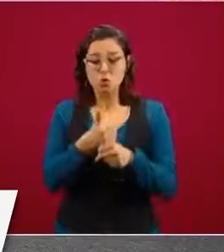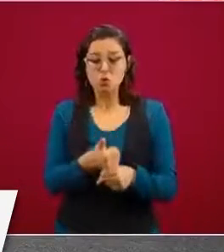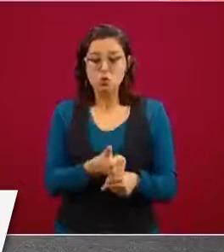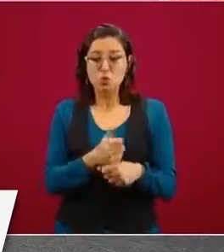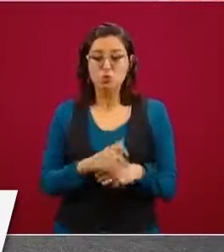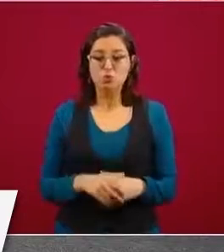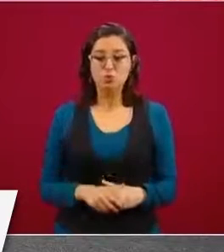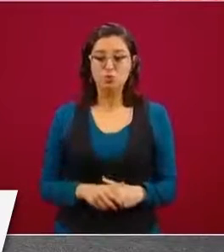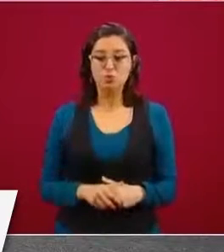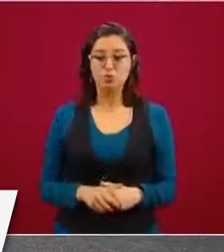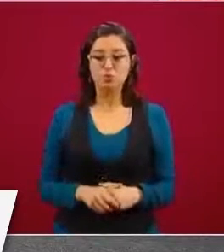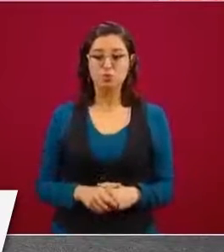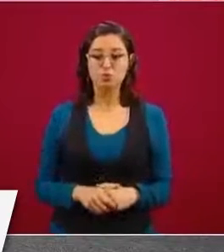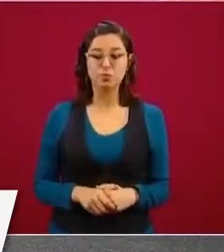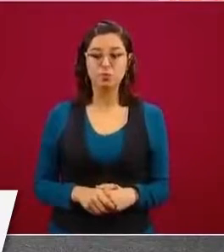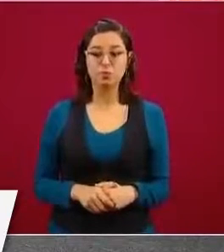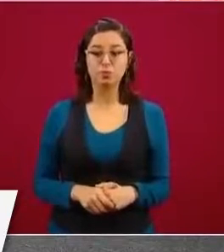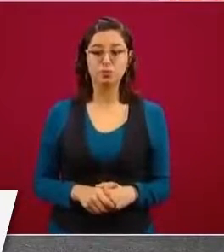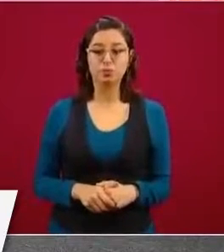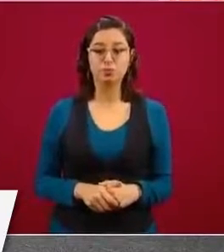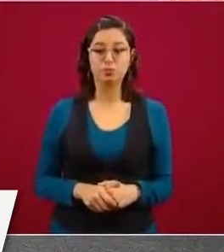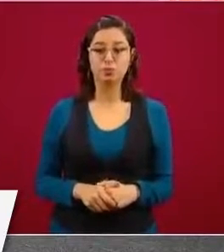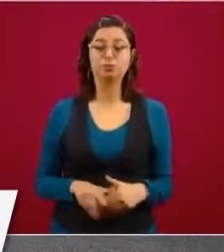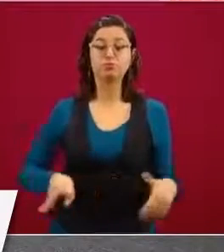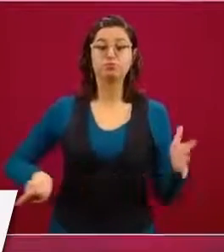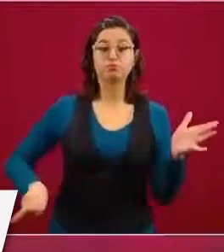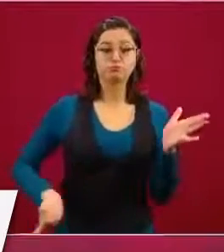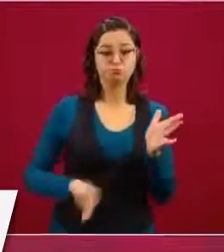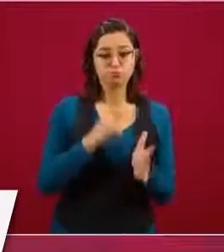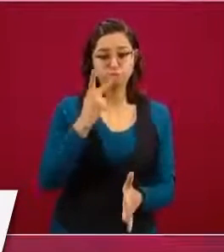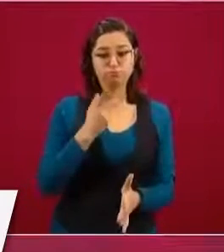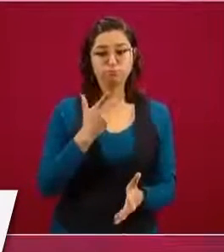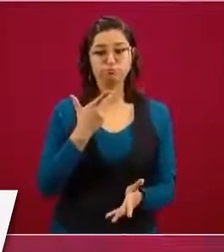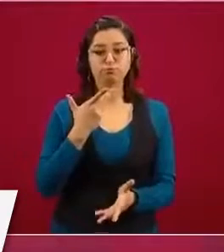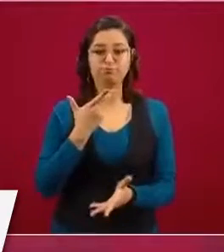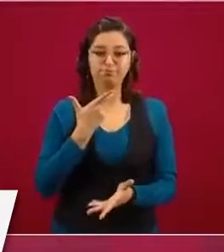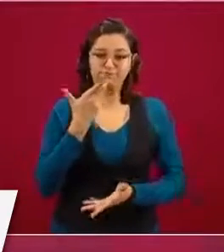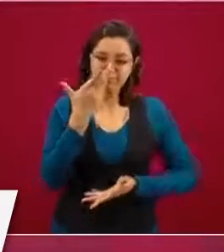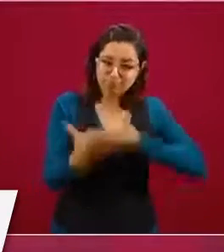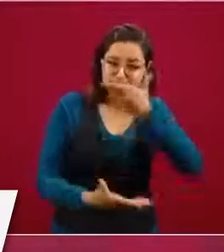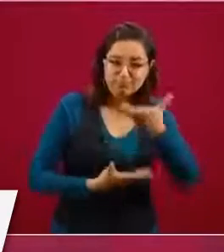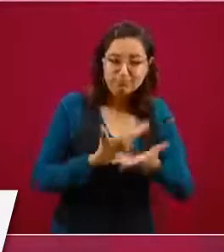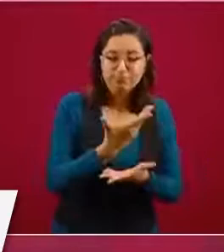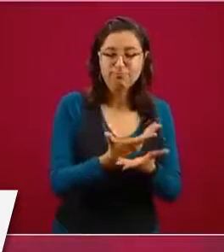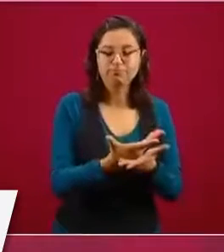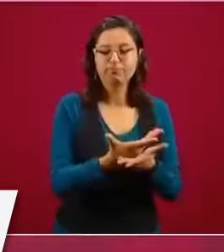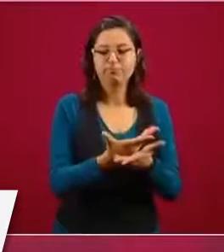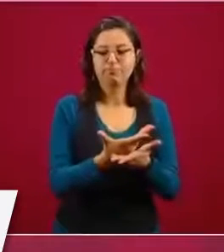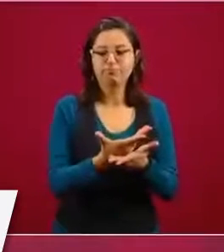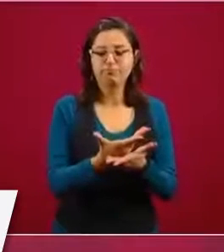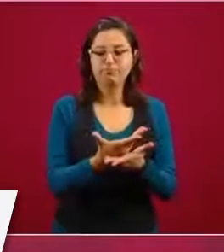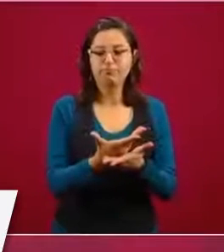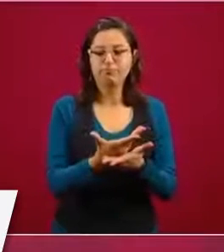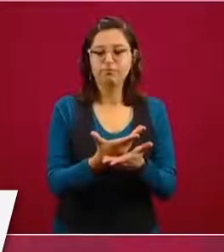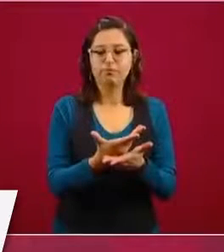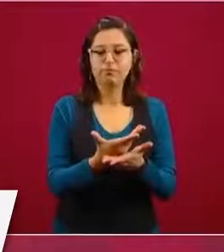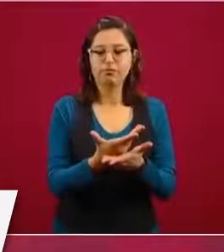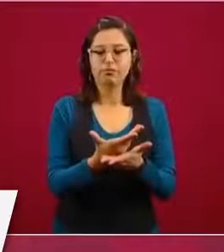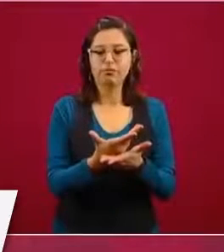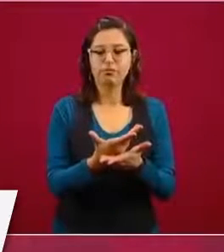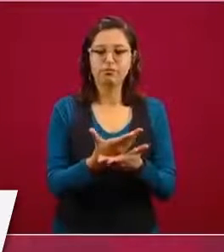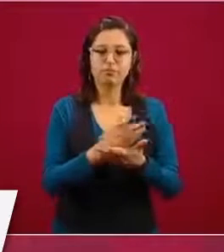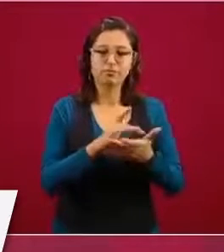Y de nuevo expresamos nuestra